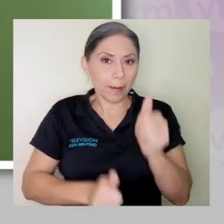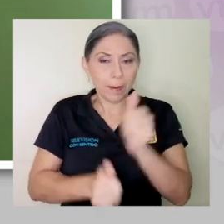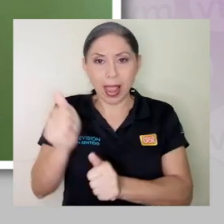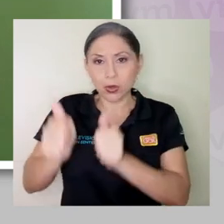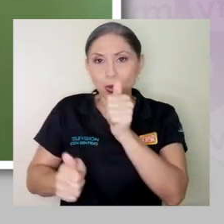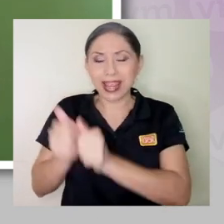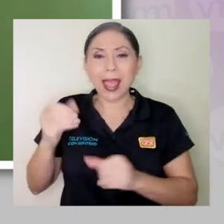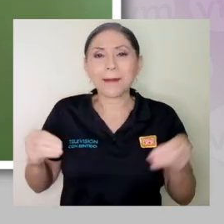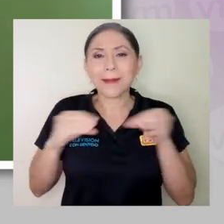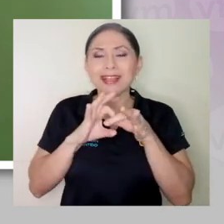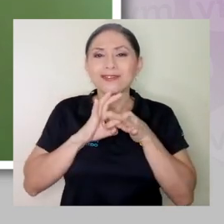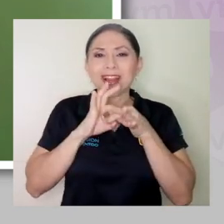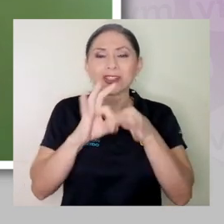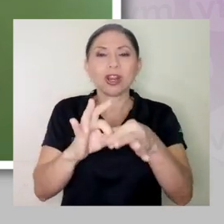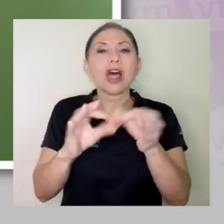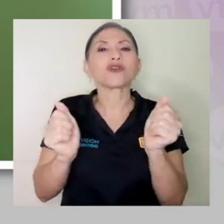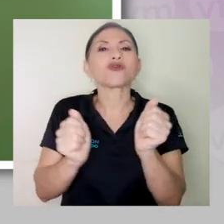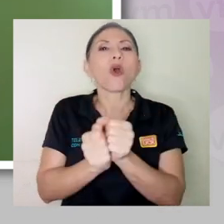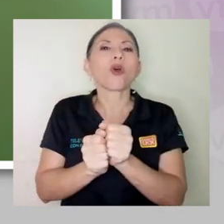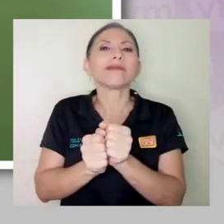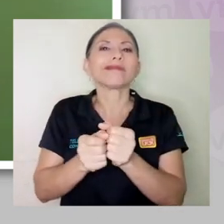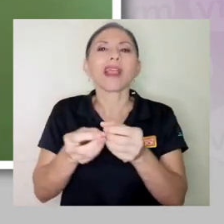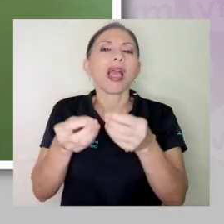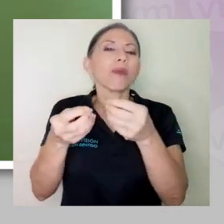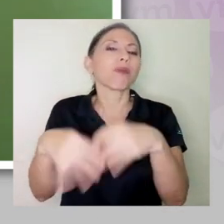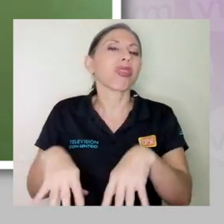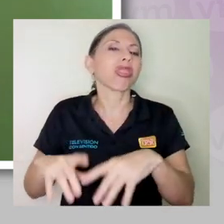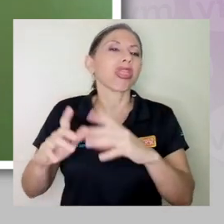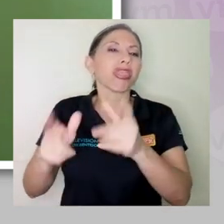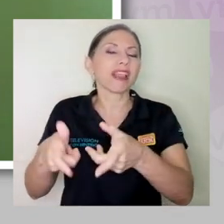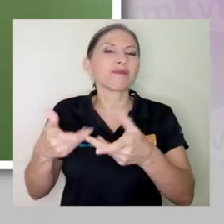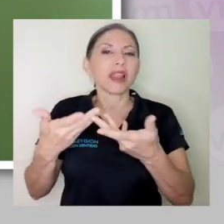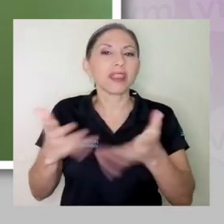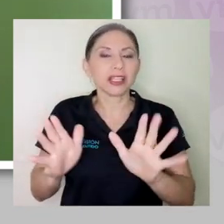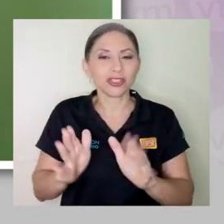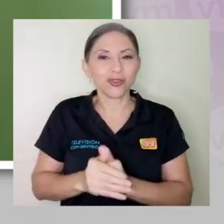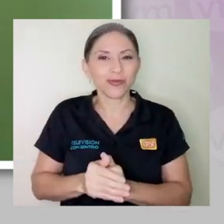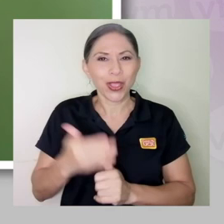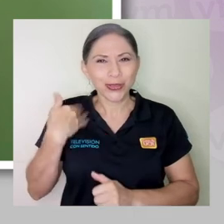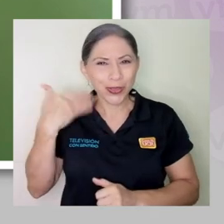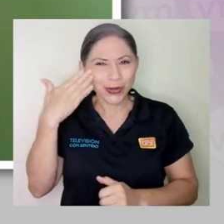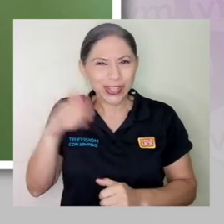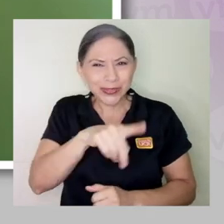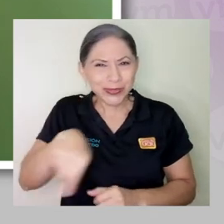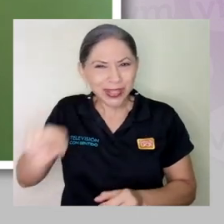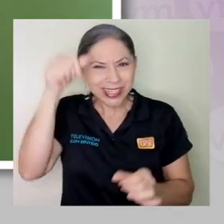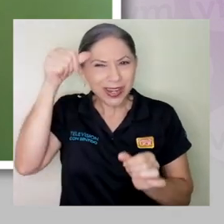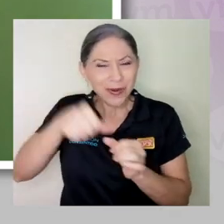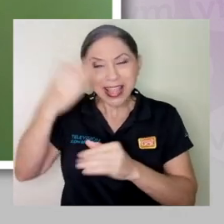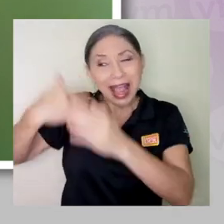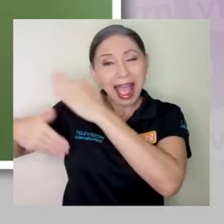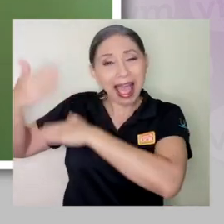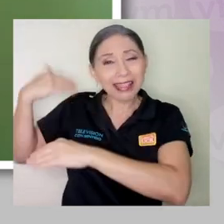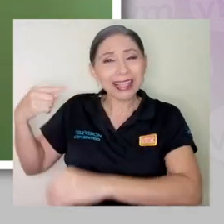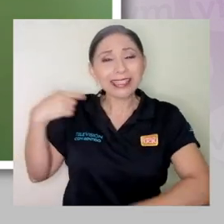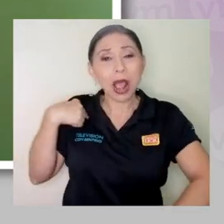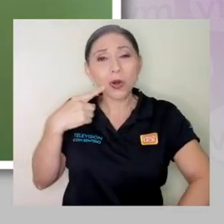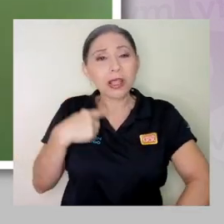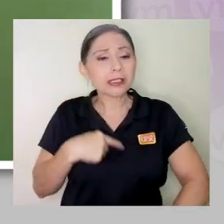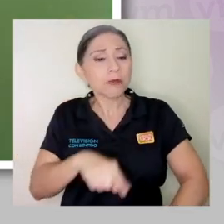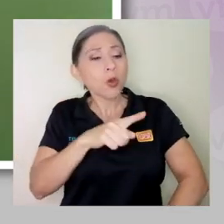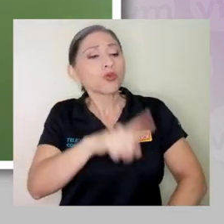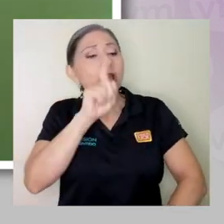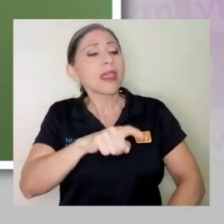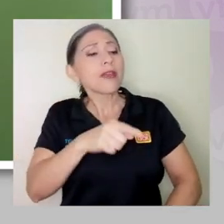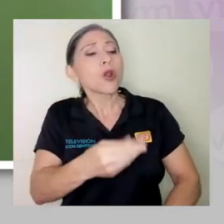Nosotros, digamos, la mayoría estamos más relacionados con la parte de desperdicio. Yo no sé si recuerdan a